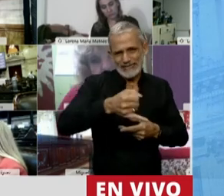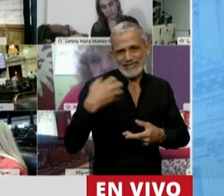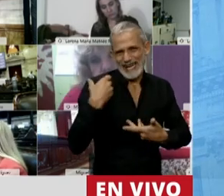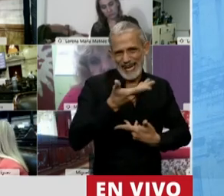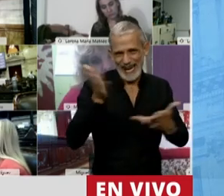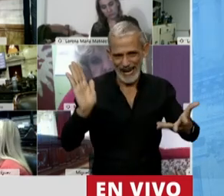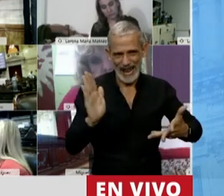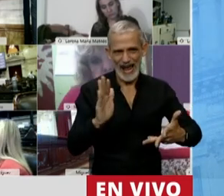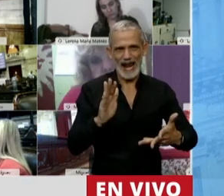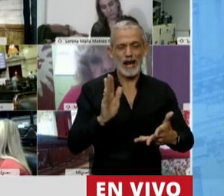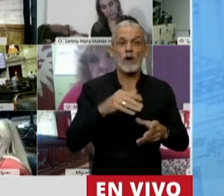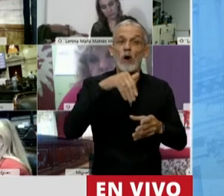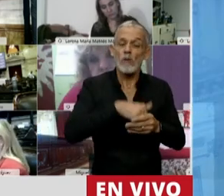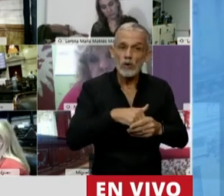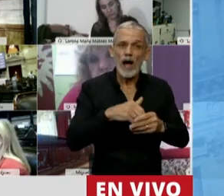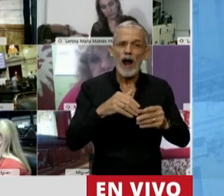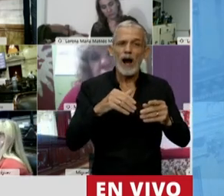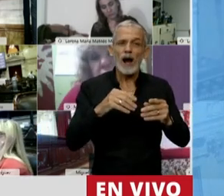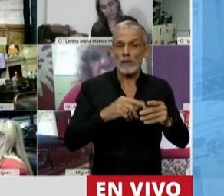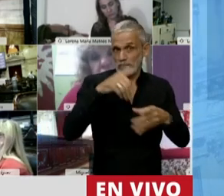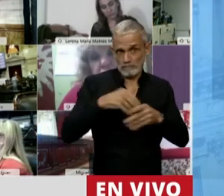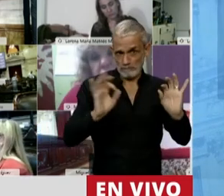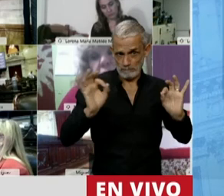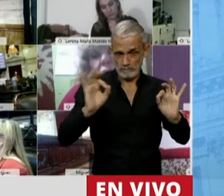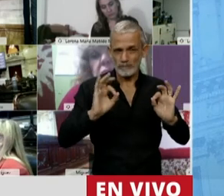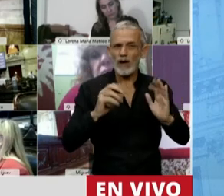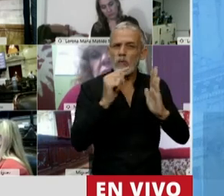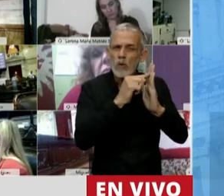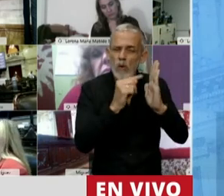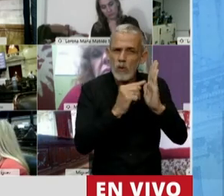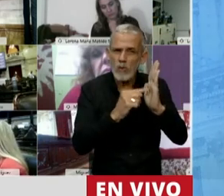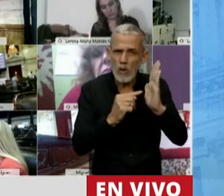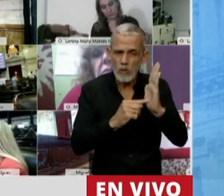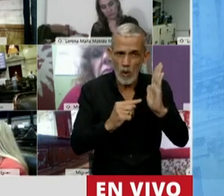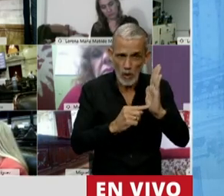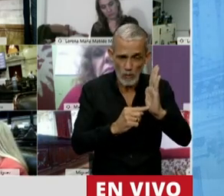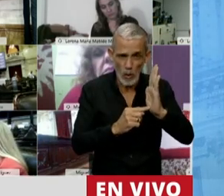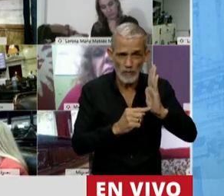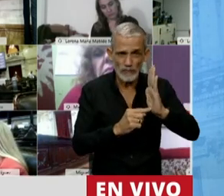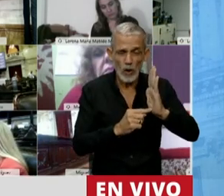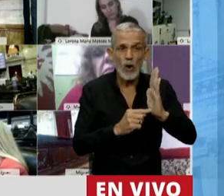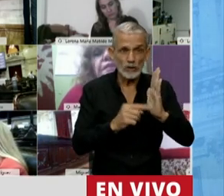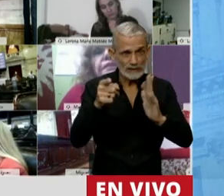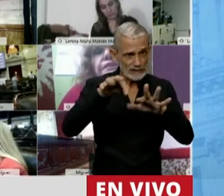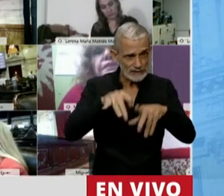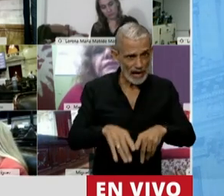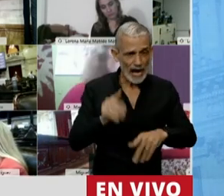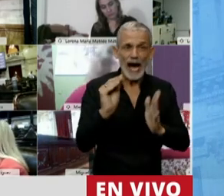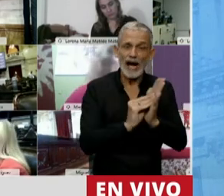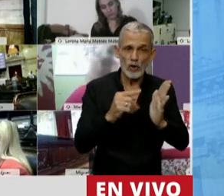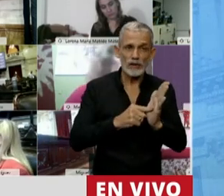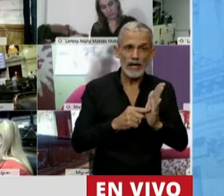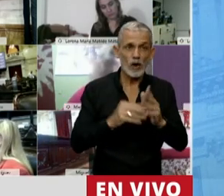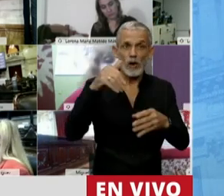y no vamos a acompañar, no vamos a abstener completamente y le pido, Presidente, que quede planteada la